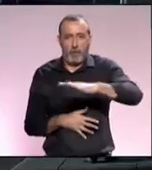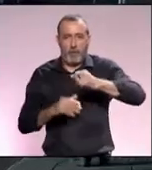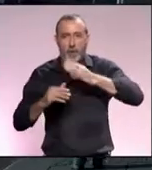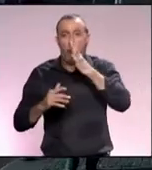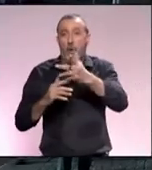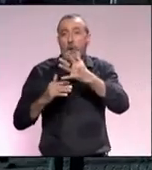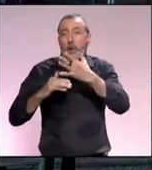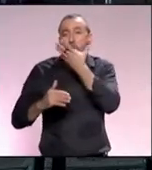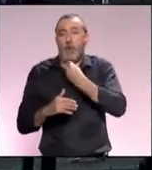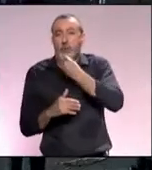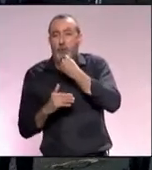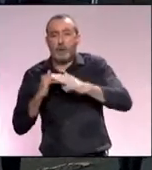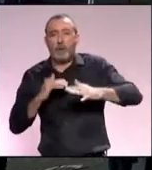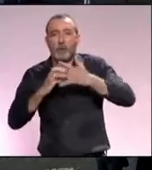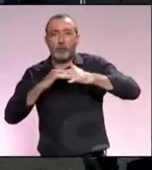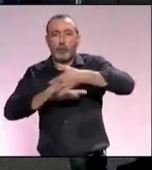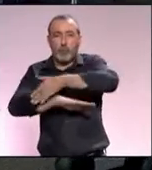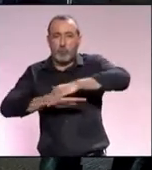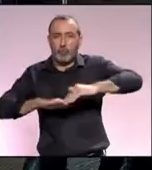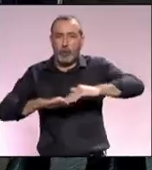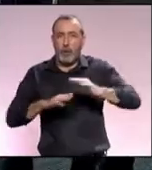como la hermosa costa occidental.